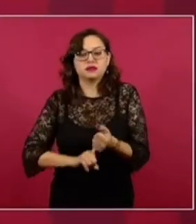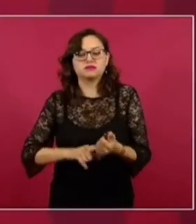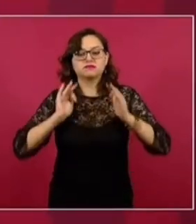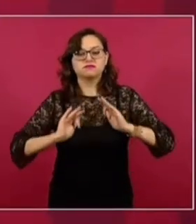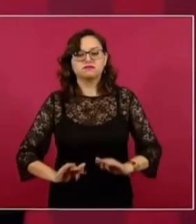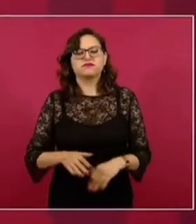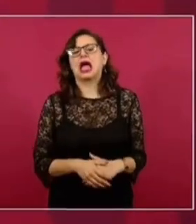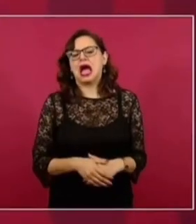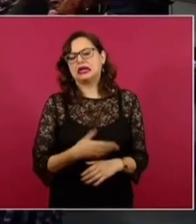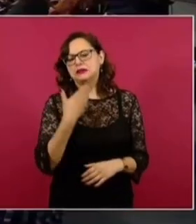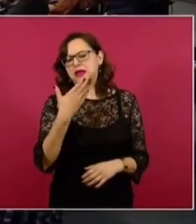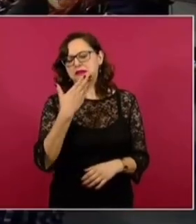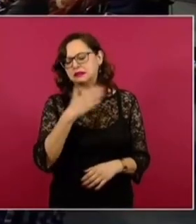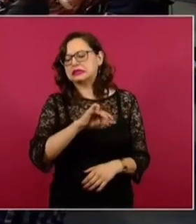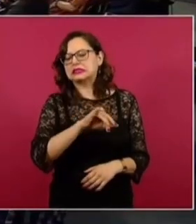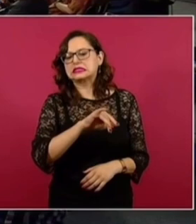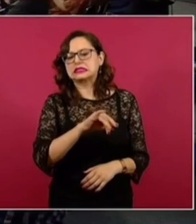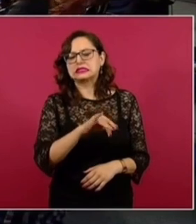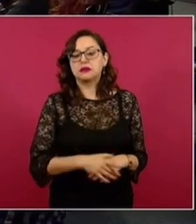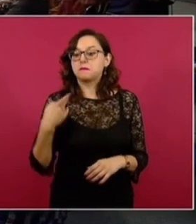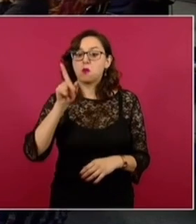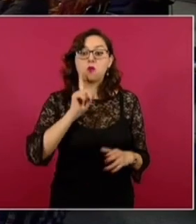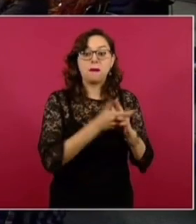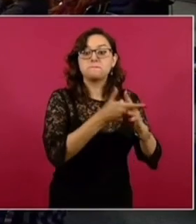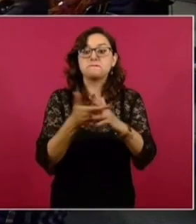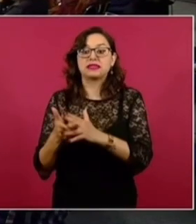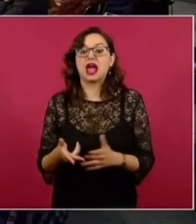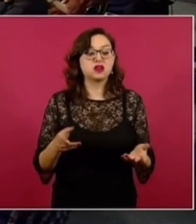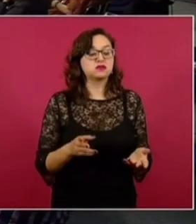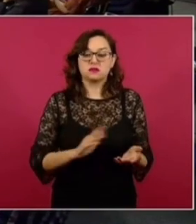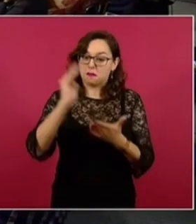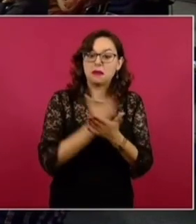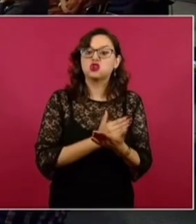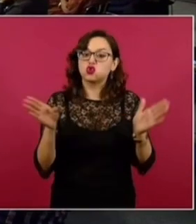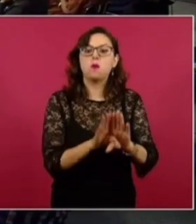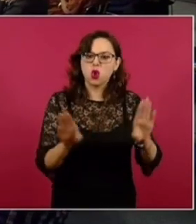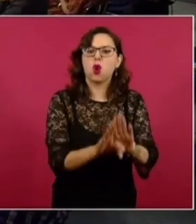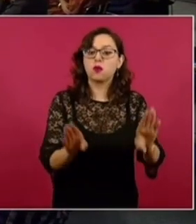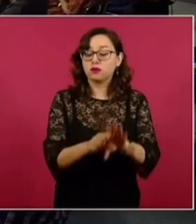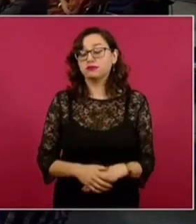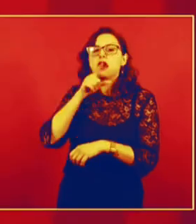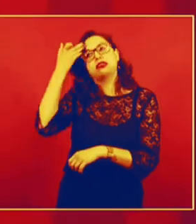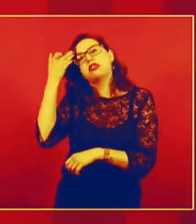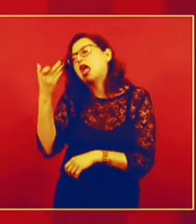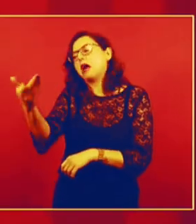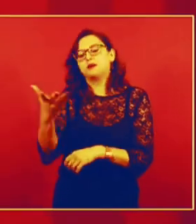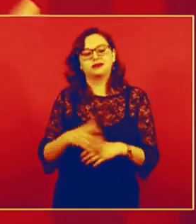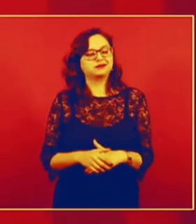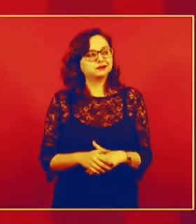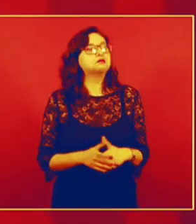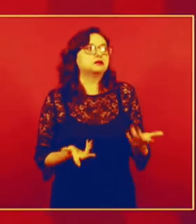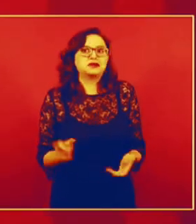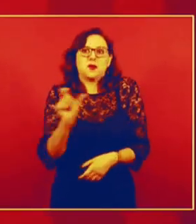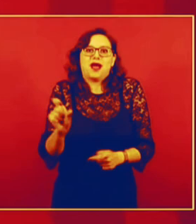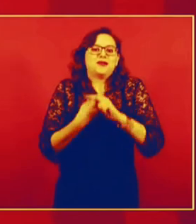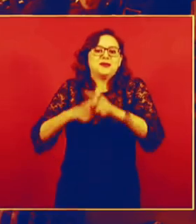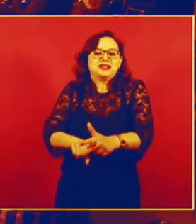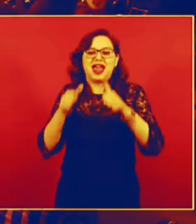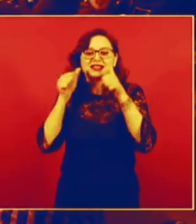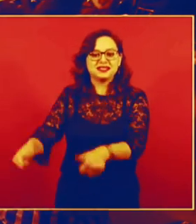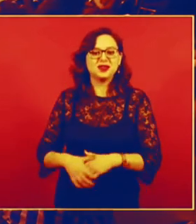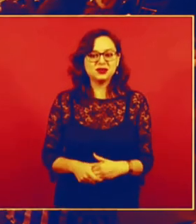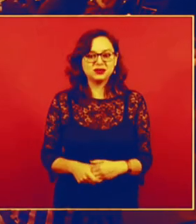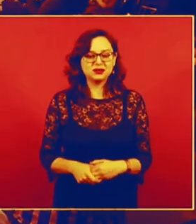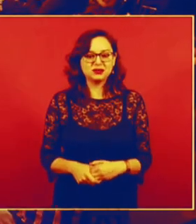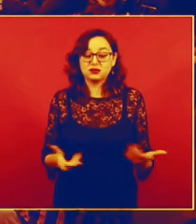Y se podrá decir, sí, sí, pero ¿cómo se detiene el feminicidio? Pues se detiene así, con una sociedad mejor. Esa es la base. Si nosotros no hubiésemos iniciado con los